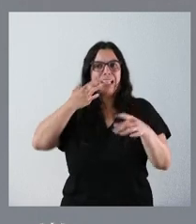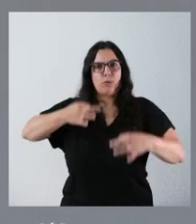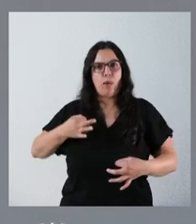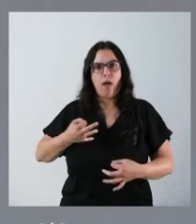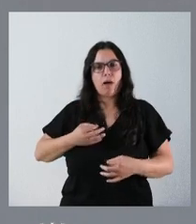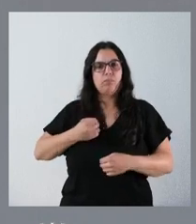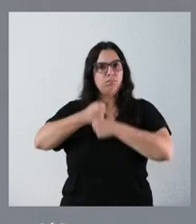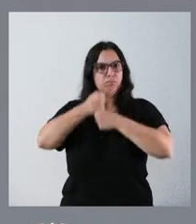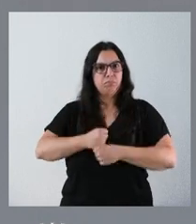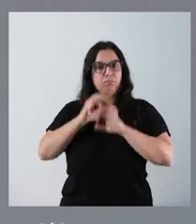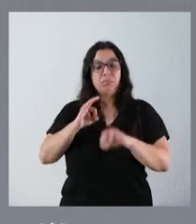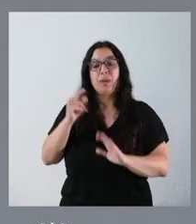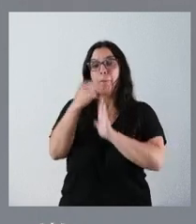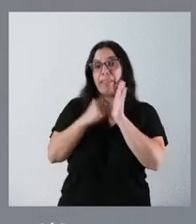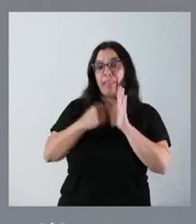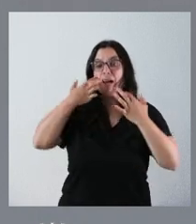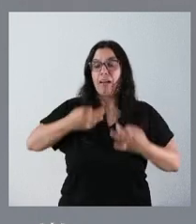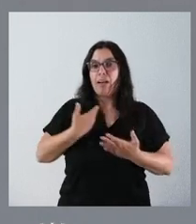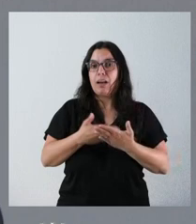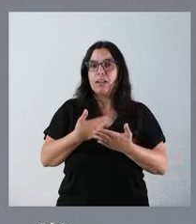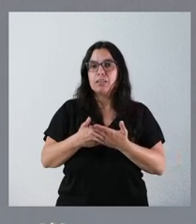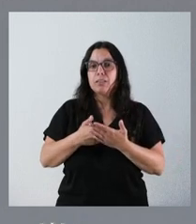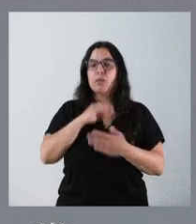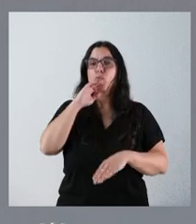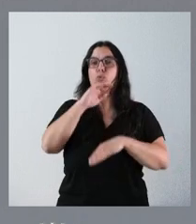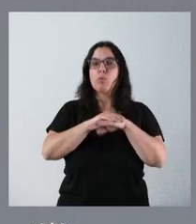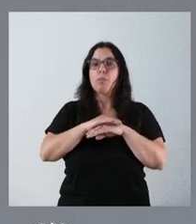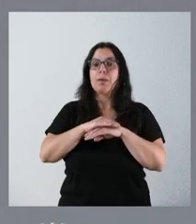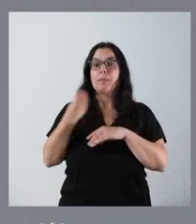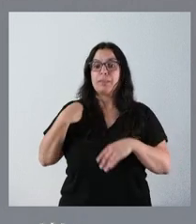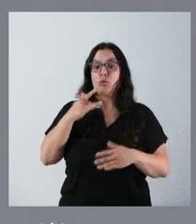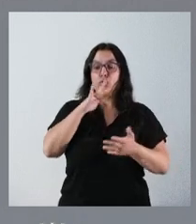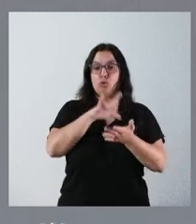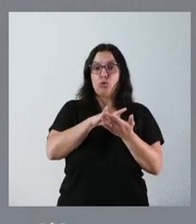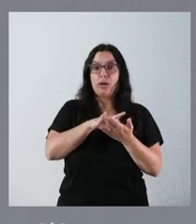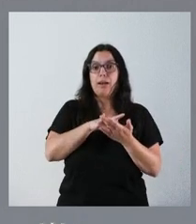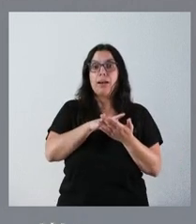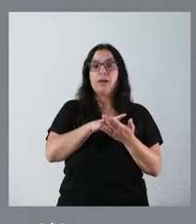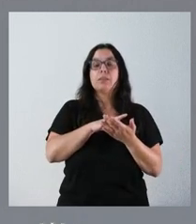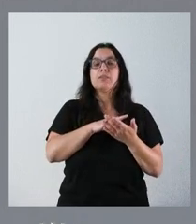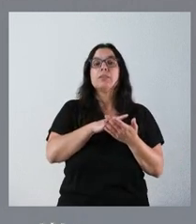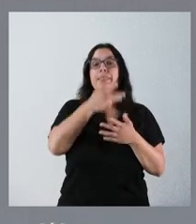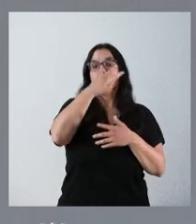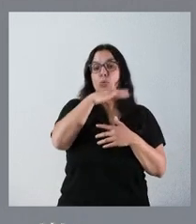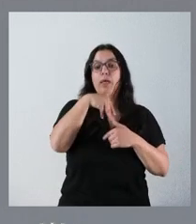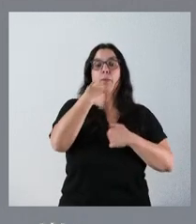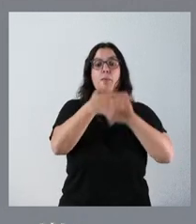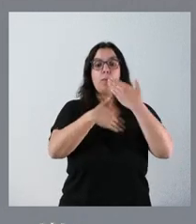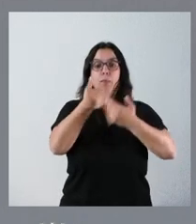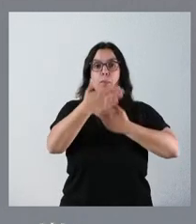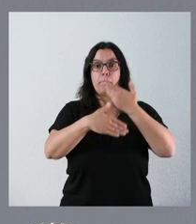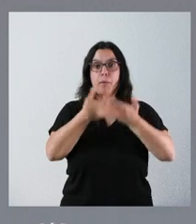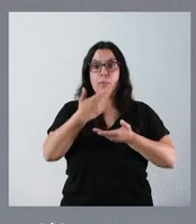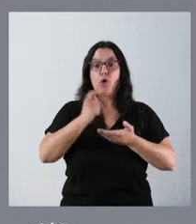y garantías serán de aplicación hasta dos años después de que haya terminado las actuaciones o se diste